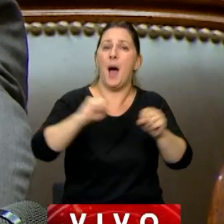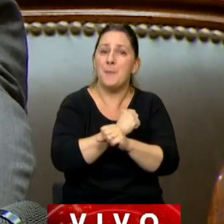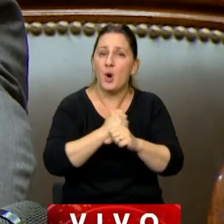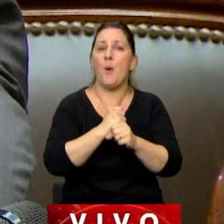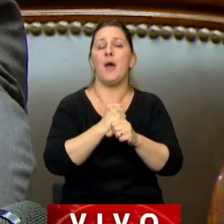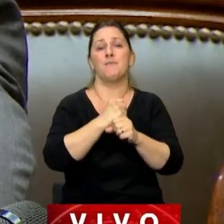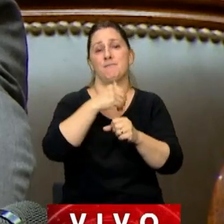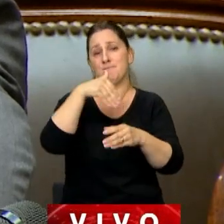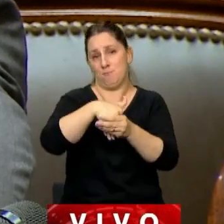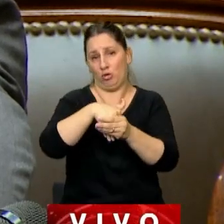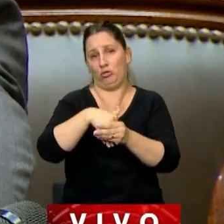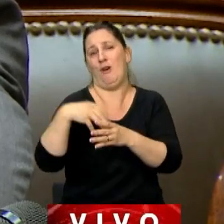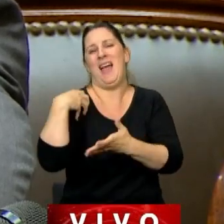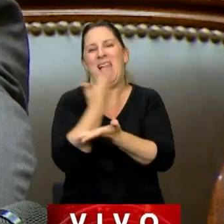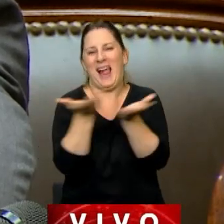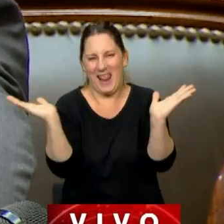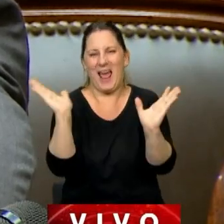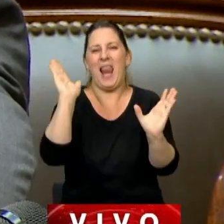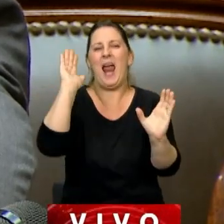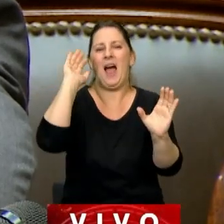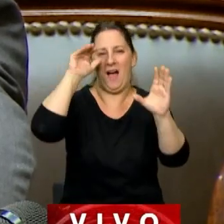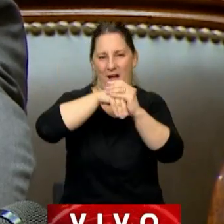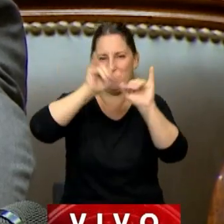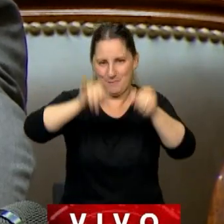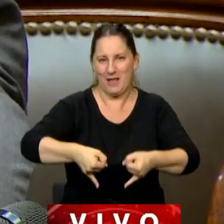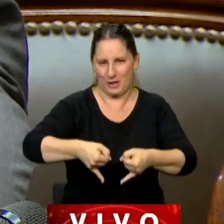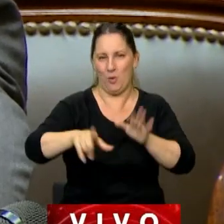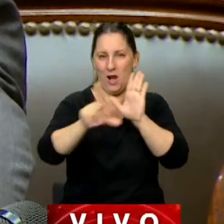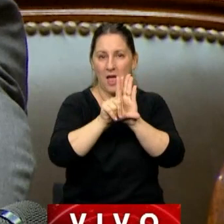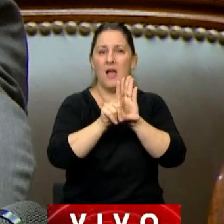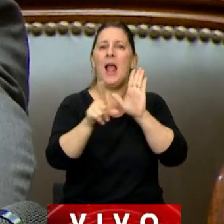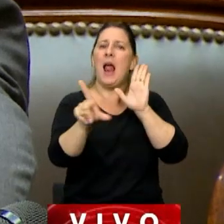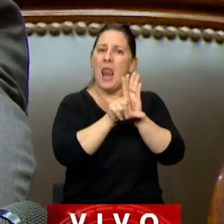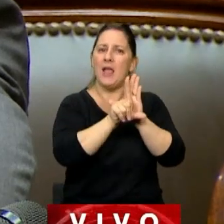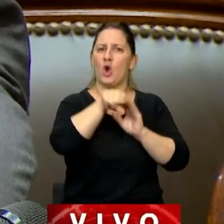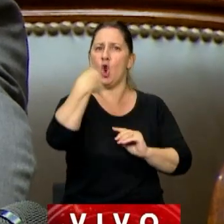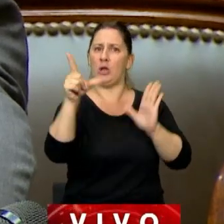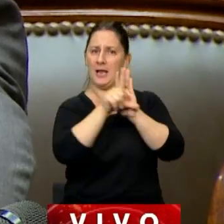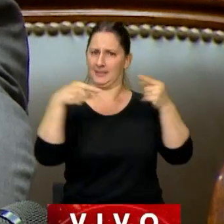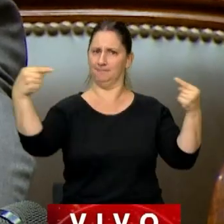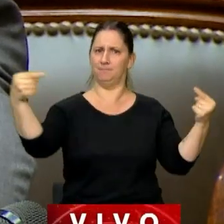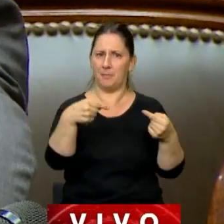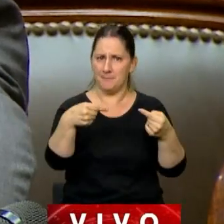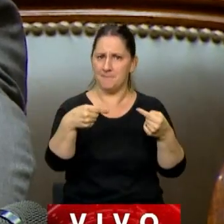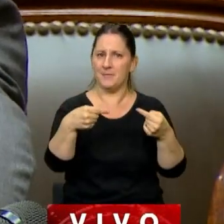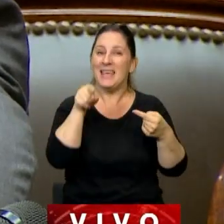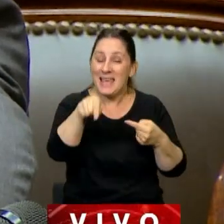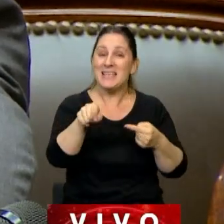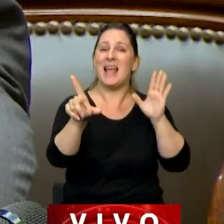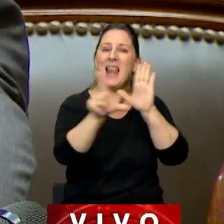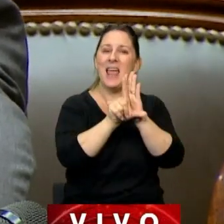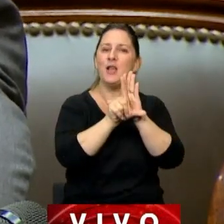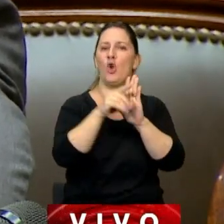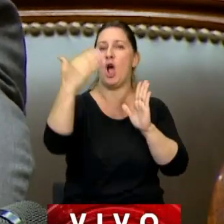el voto en general afirmativo sobre esta ley, una ley que colisiona con otras, y yo diría que en este caso es directamente